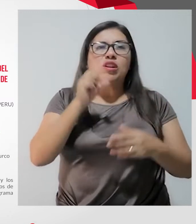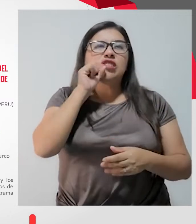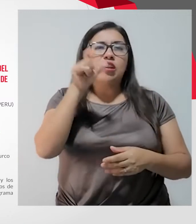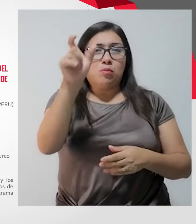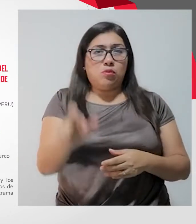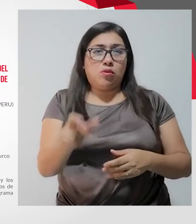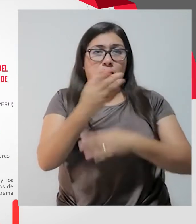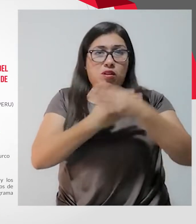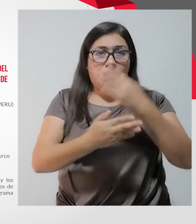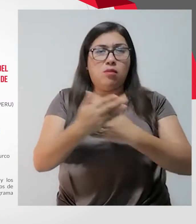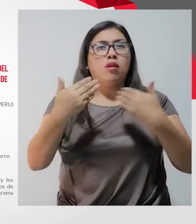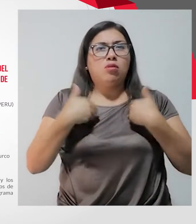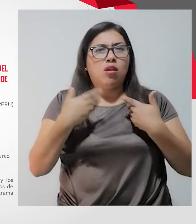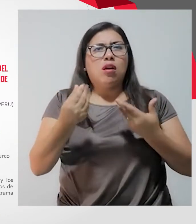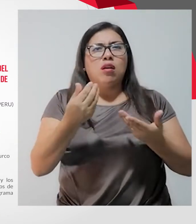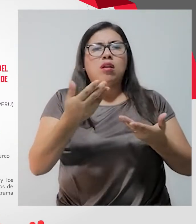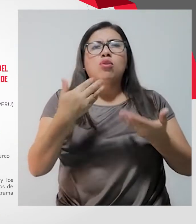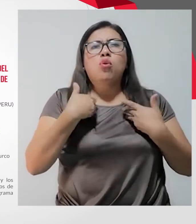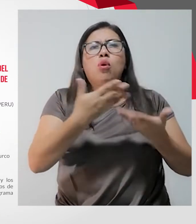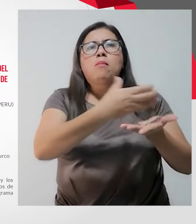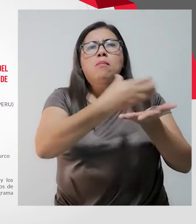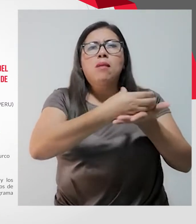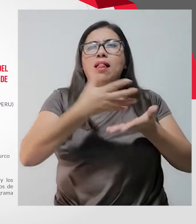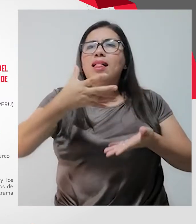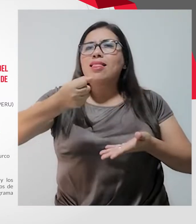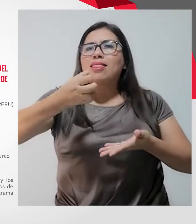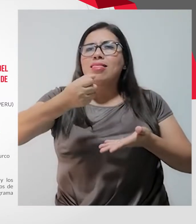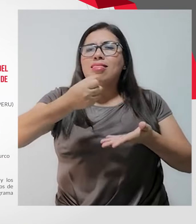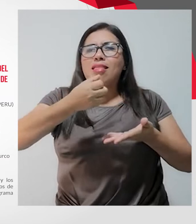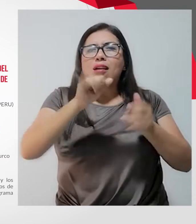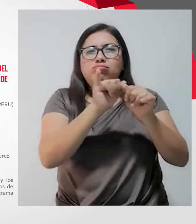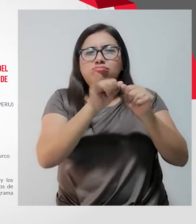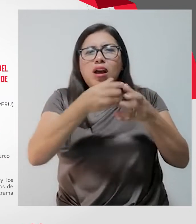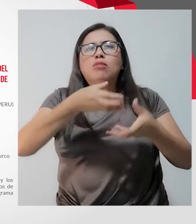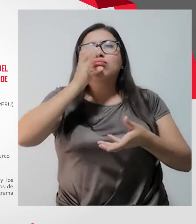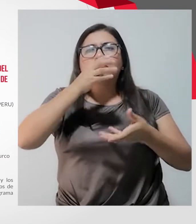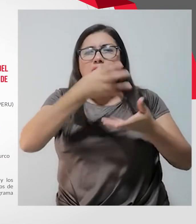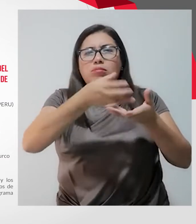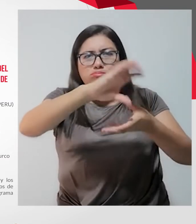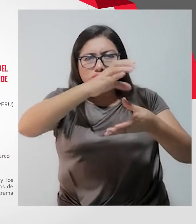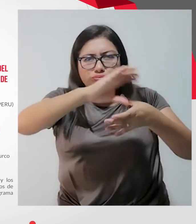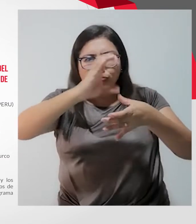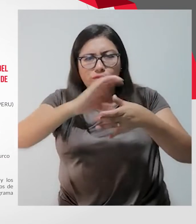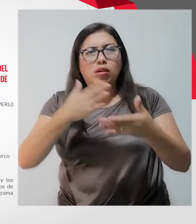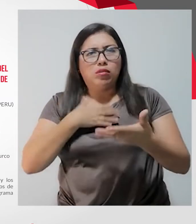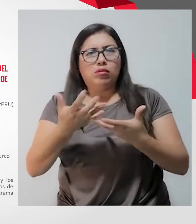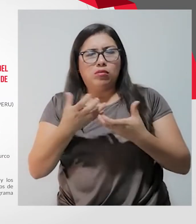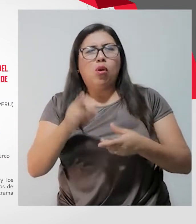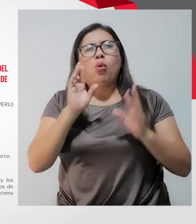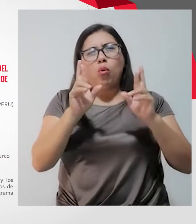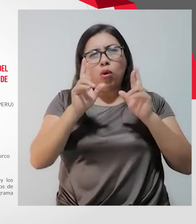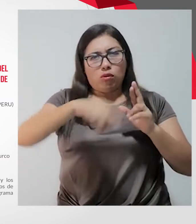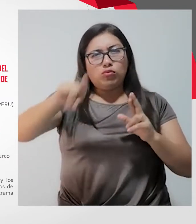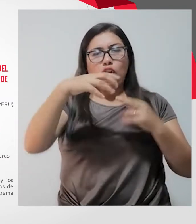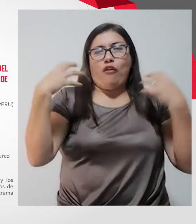discapacidad tiene derecho al vaso de leche. Y espero que lo tomen en cuenta la gente que trabaja en la